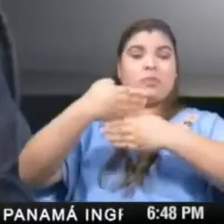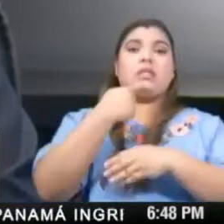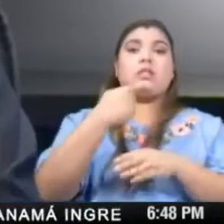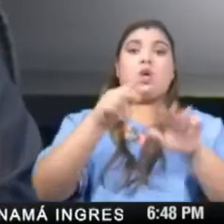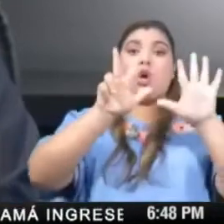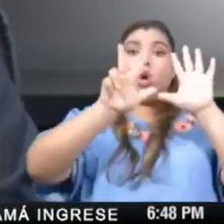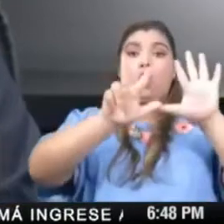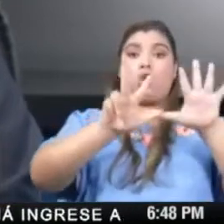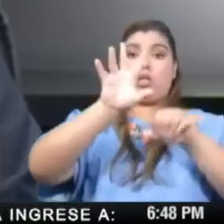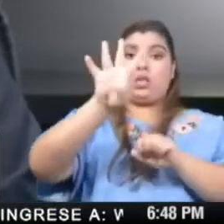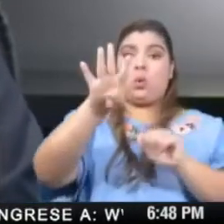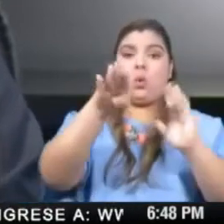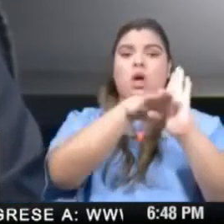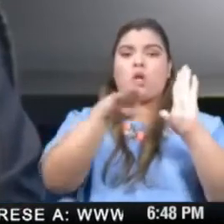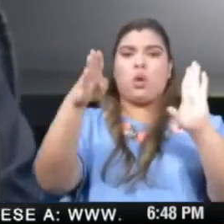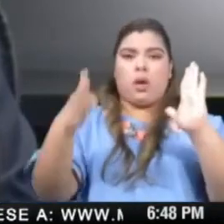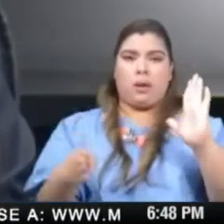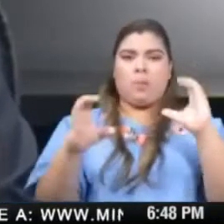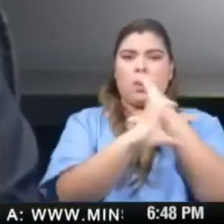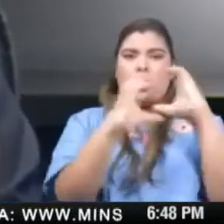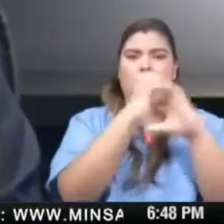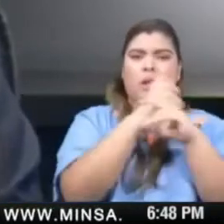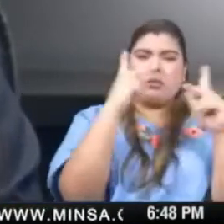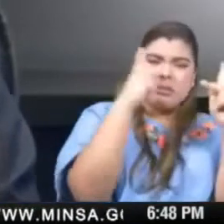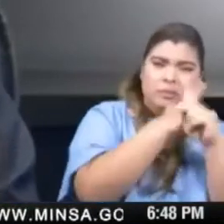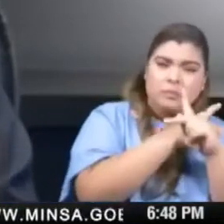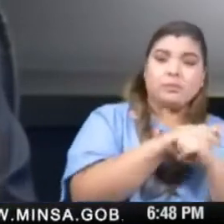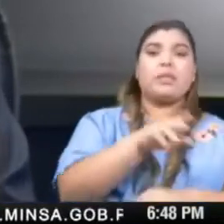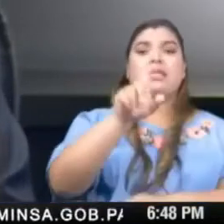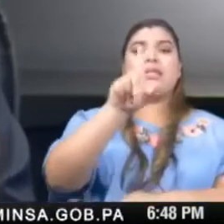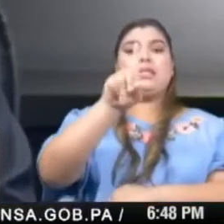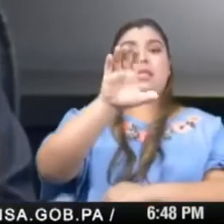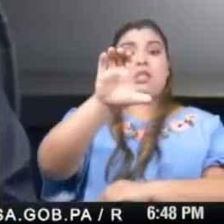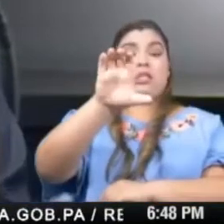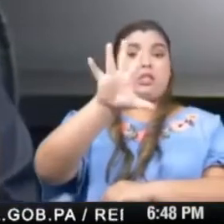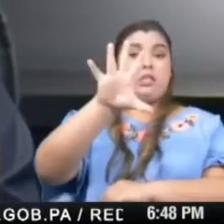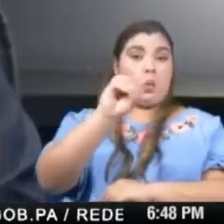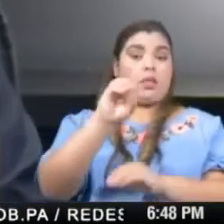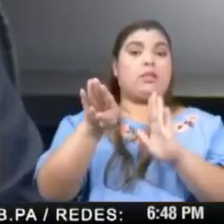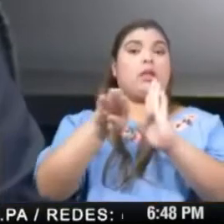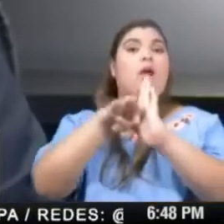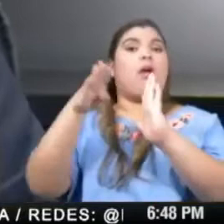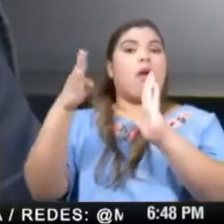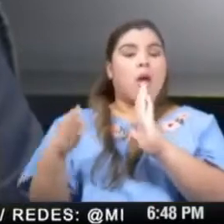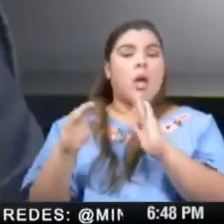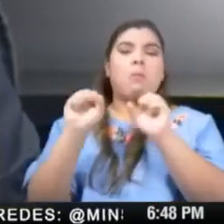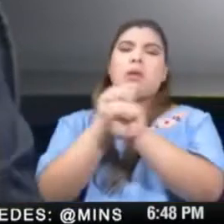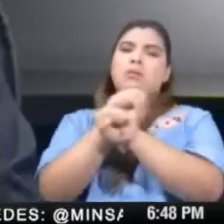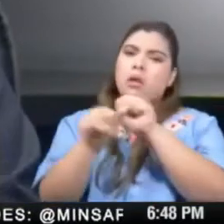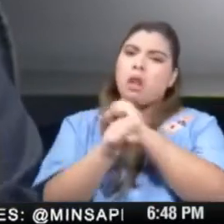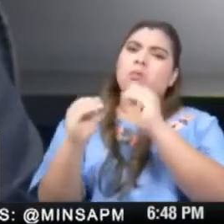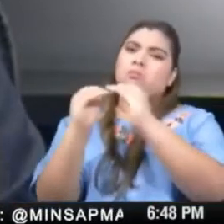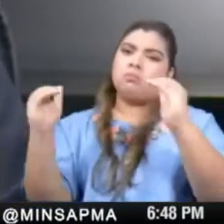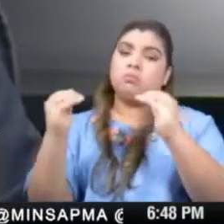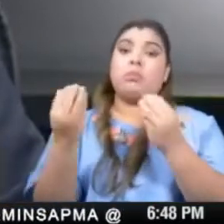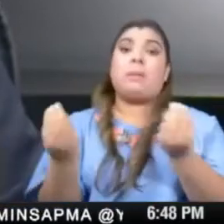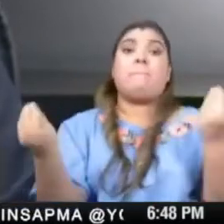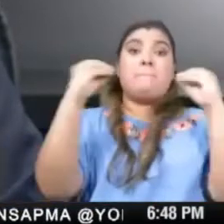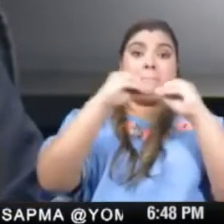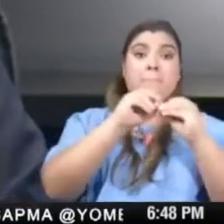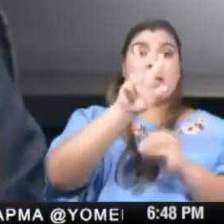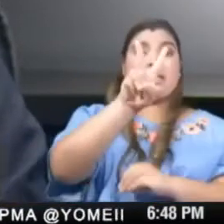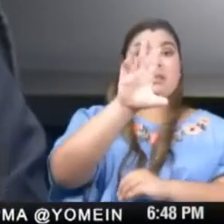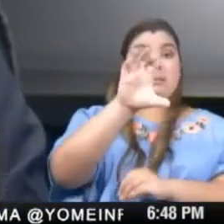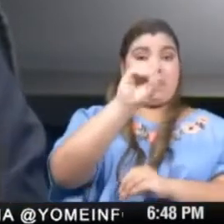cuidados intensivos, 150 camas para pacientes moderados a severos y 20 camas adicionales para